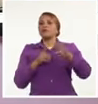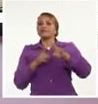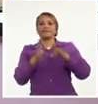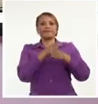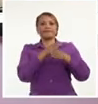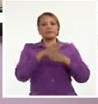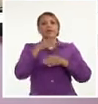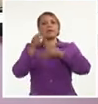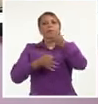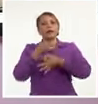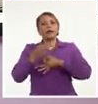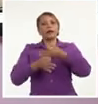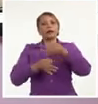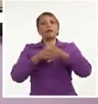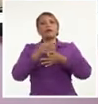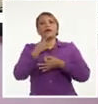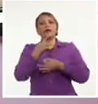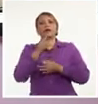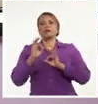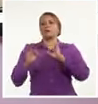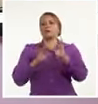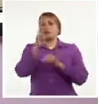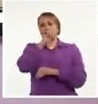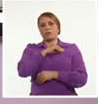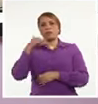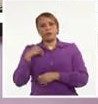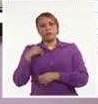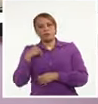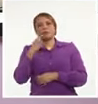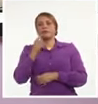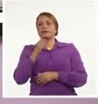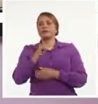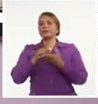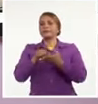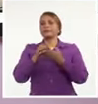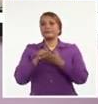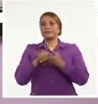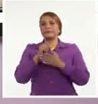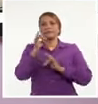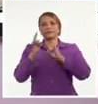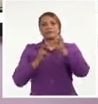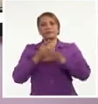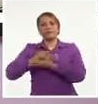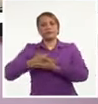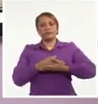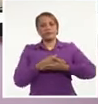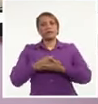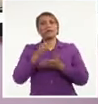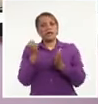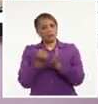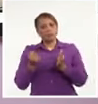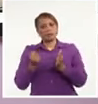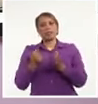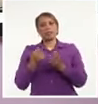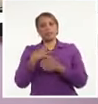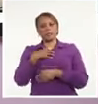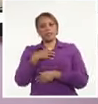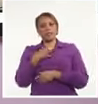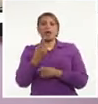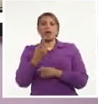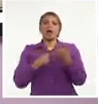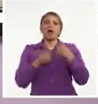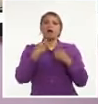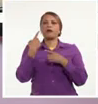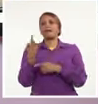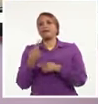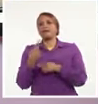momento, el aseguramiento médico y no médico para el servicio de neonatología estuvo y está garantizado, a pesar de la carencia